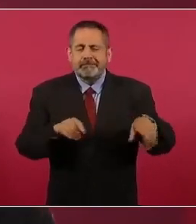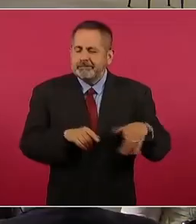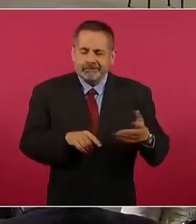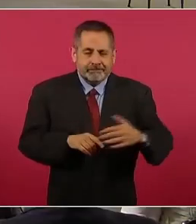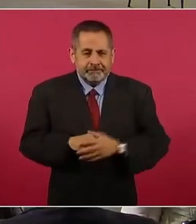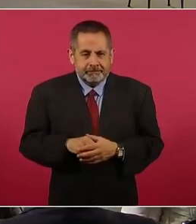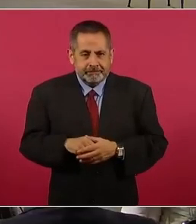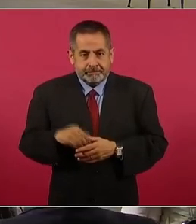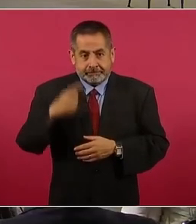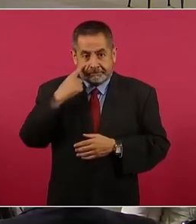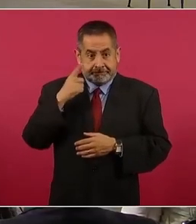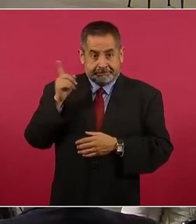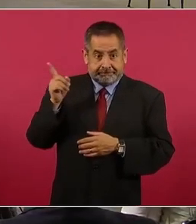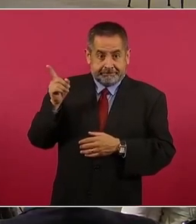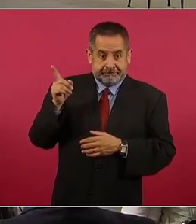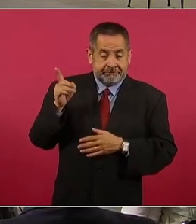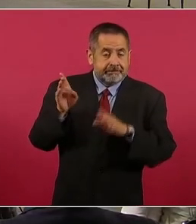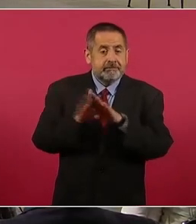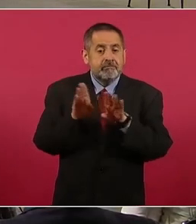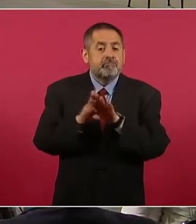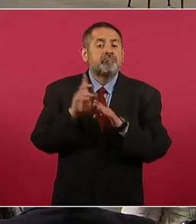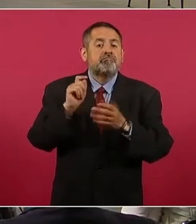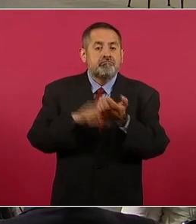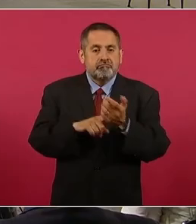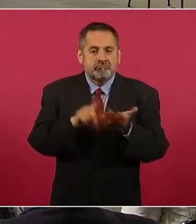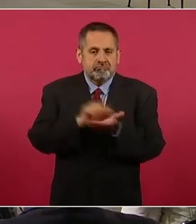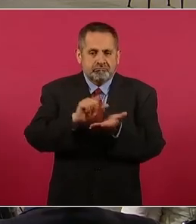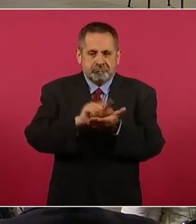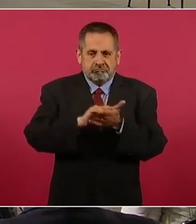las nubes de cómo se movieron.